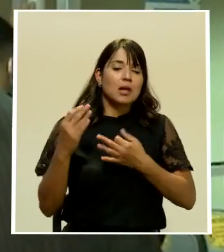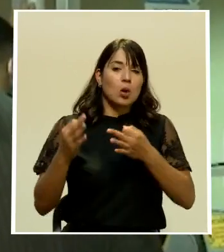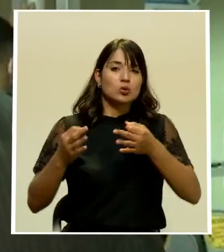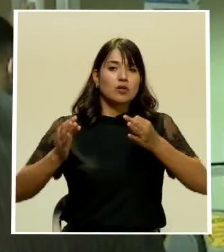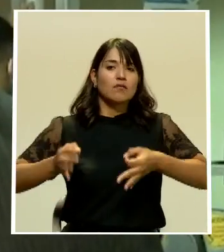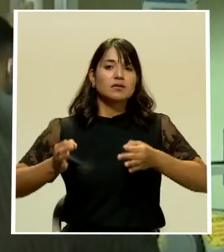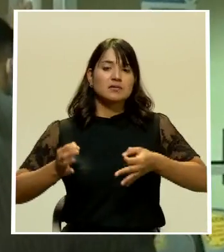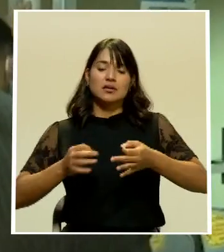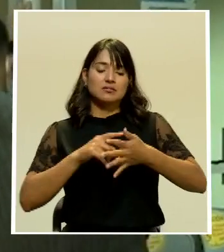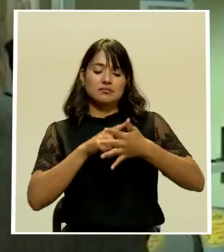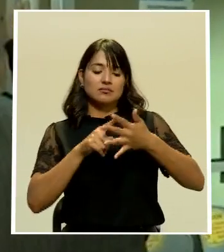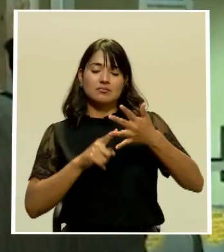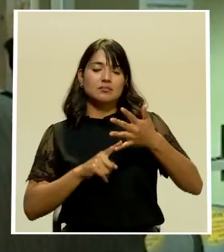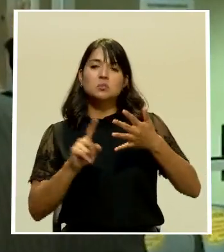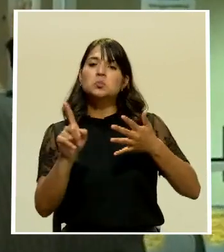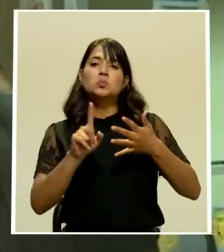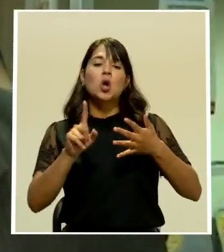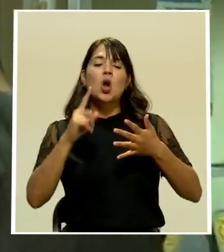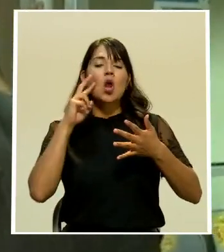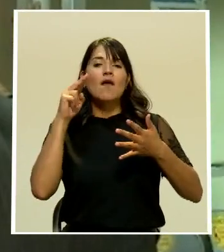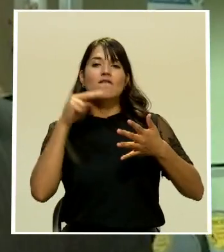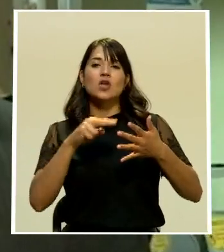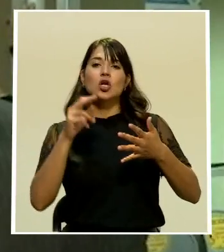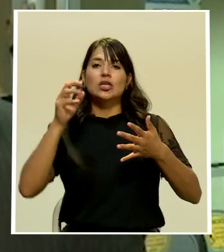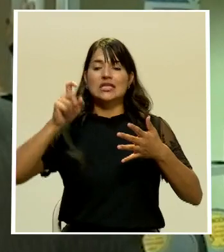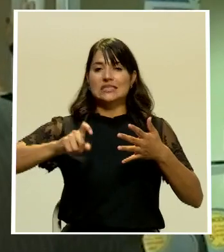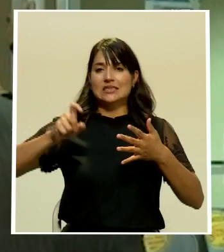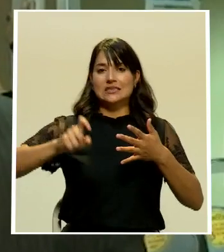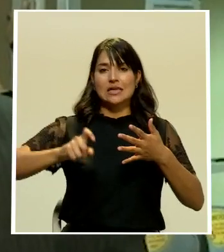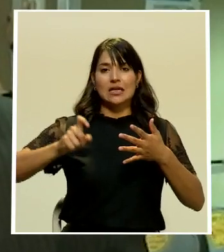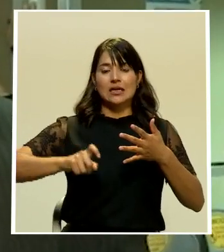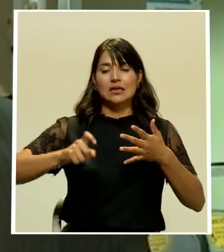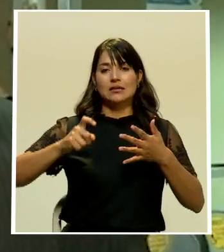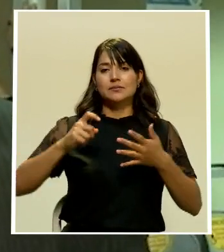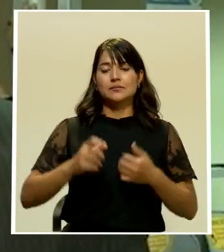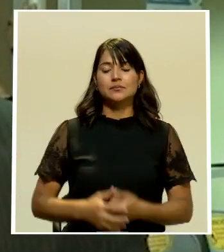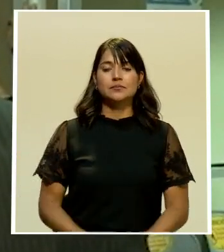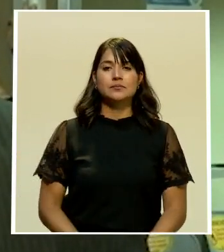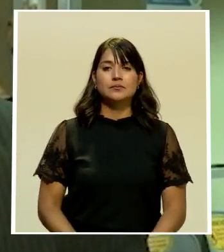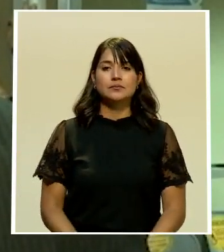no eran medidas necesarias por ahora